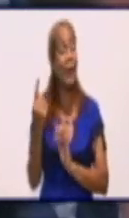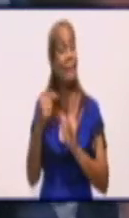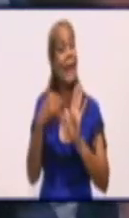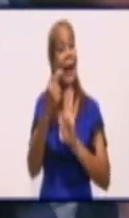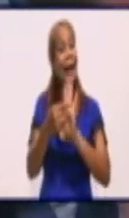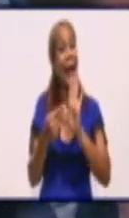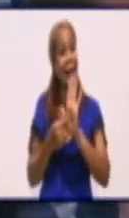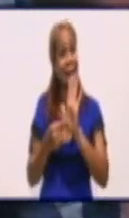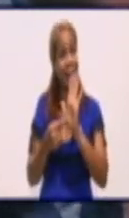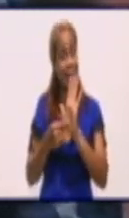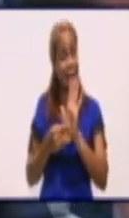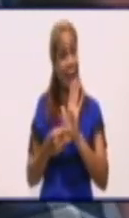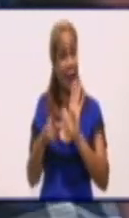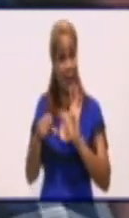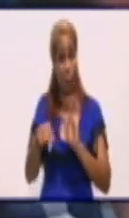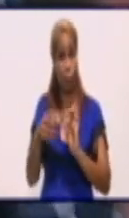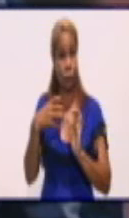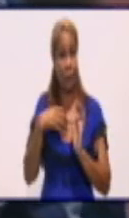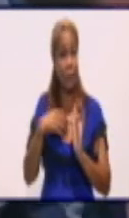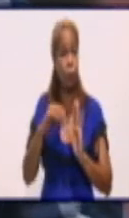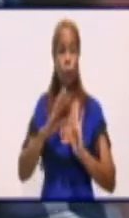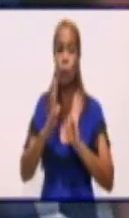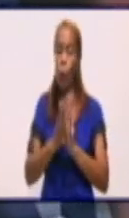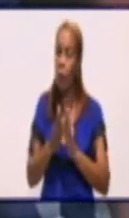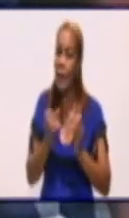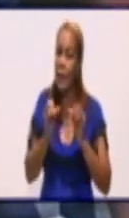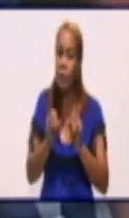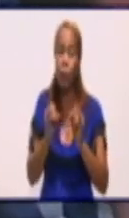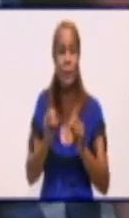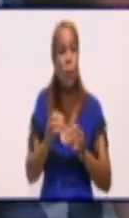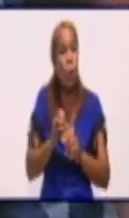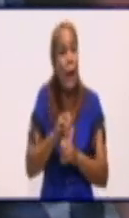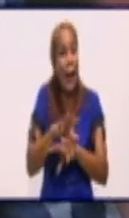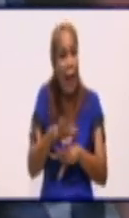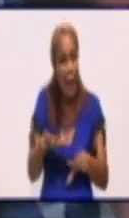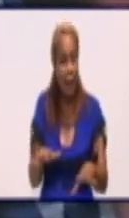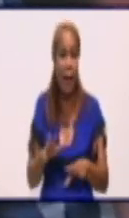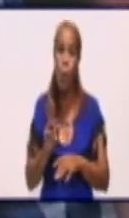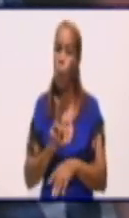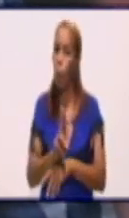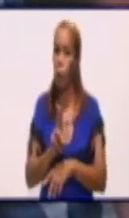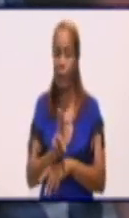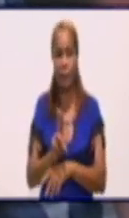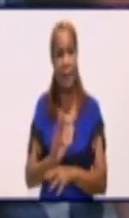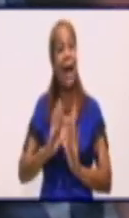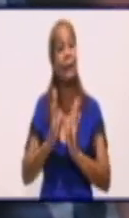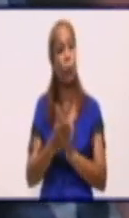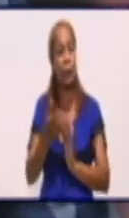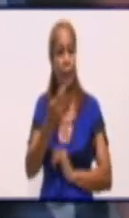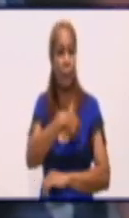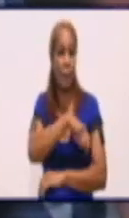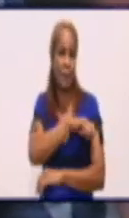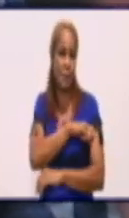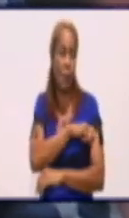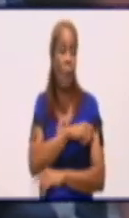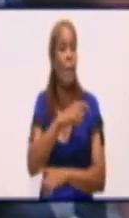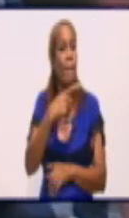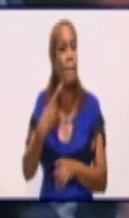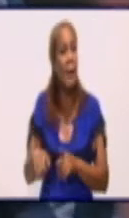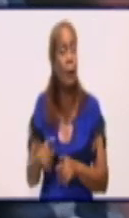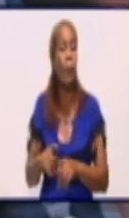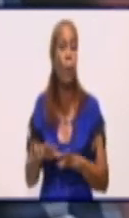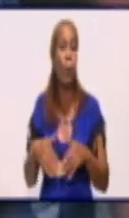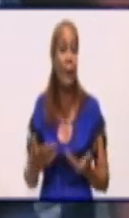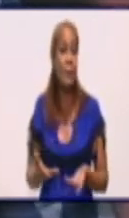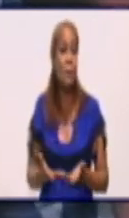siempre en este sentido es la información veraz y precisa a la población. Por eso, les pedimos que siempre estén